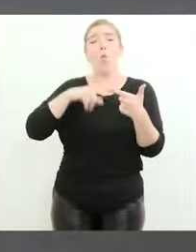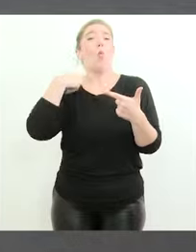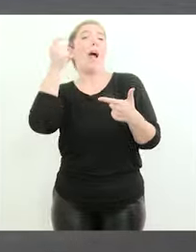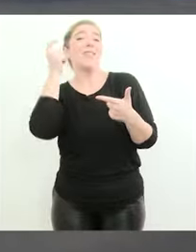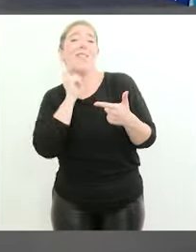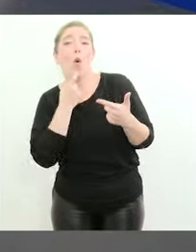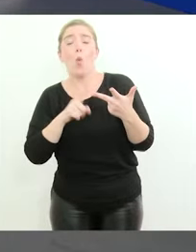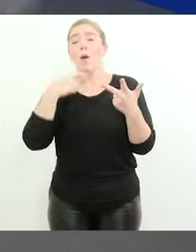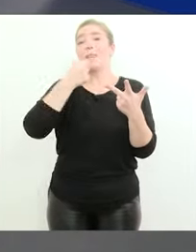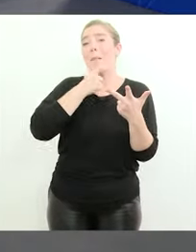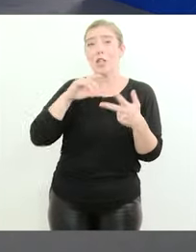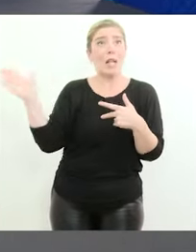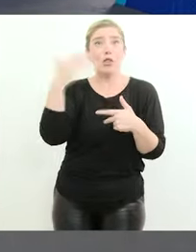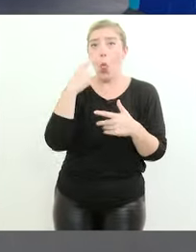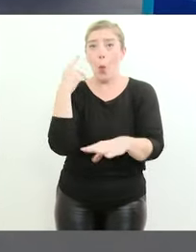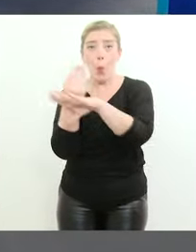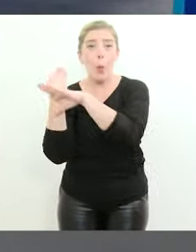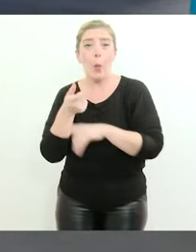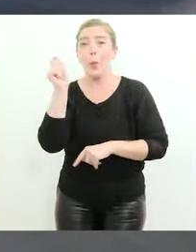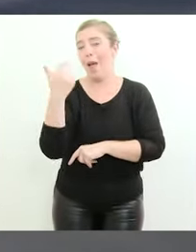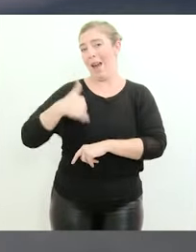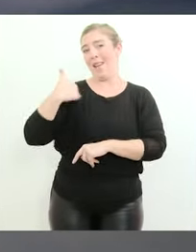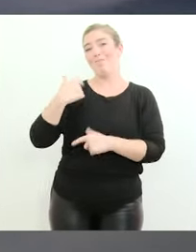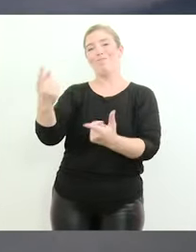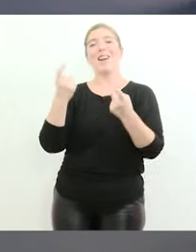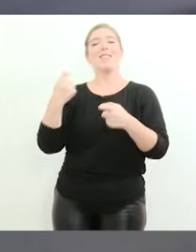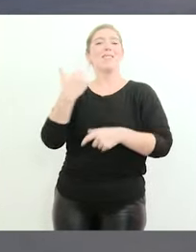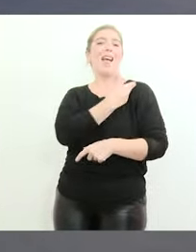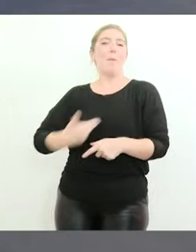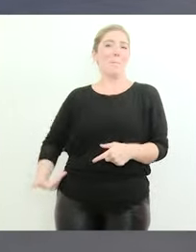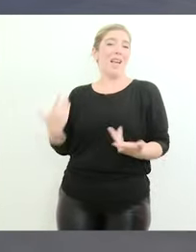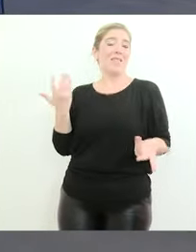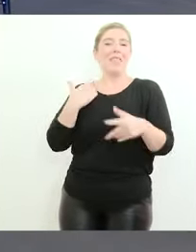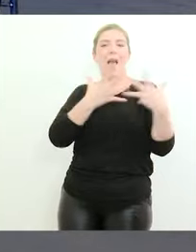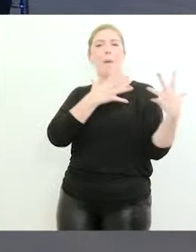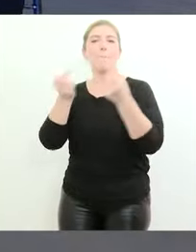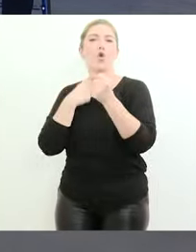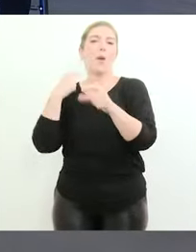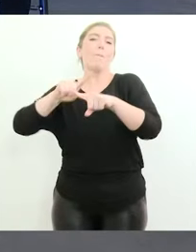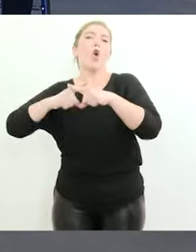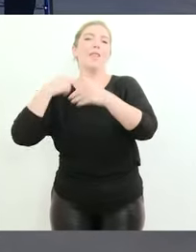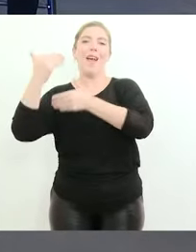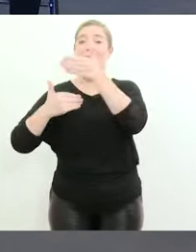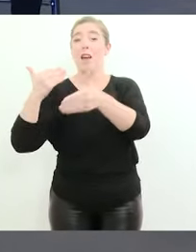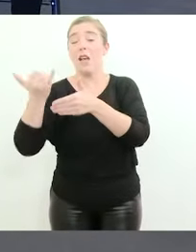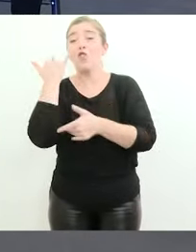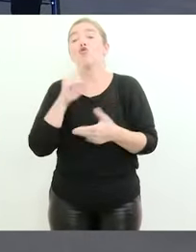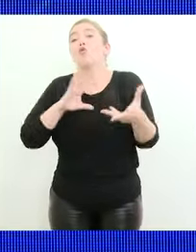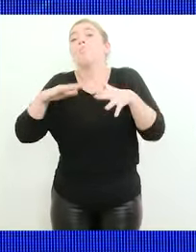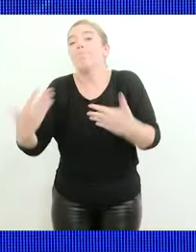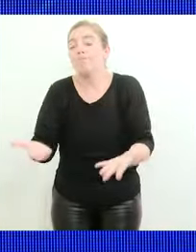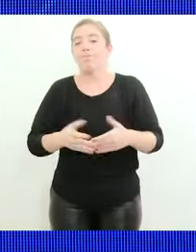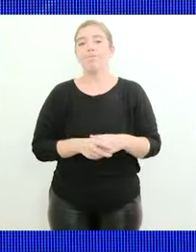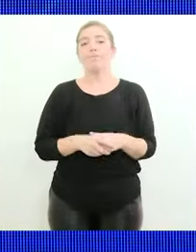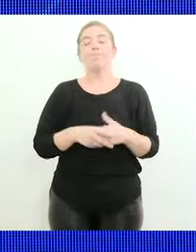necesitan un presidente que los acompañe en las políticas de desarrollo y que de alguna manera los